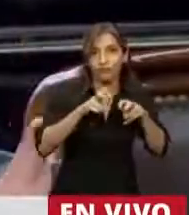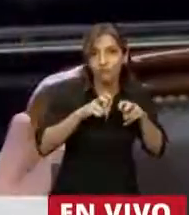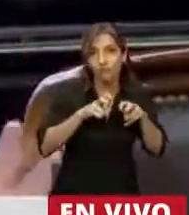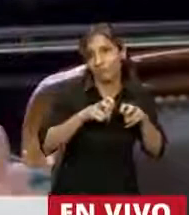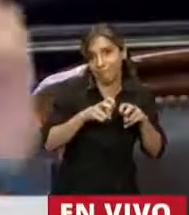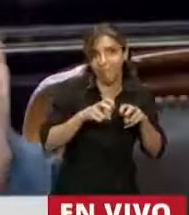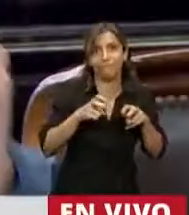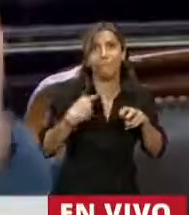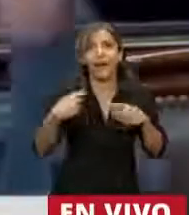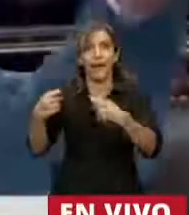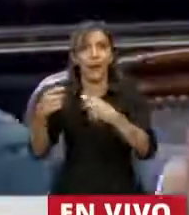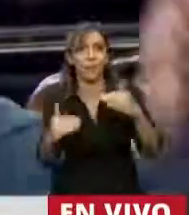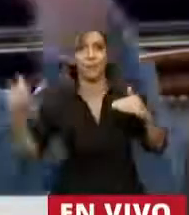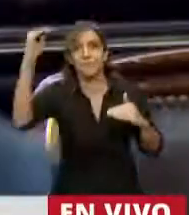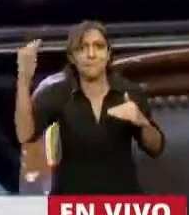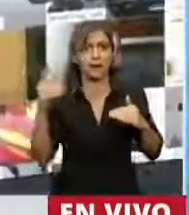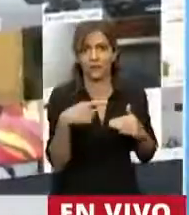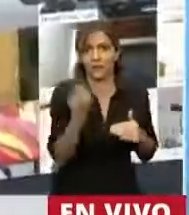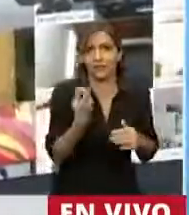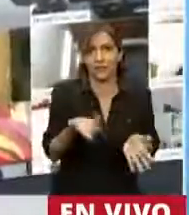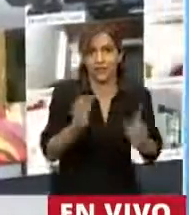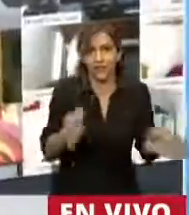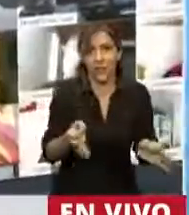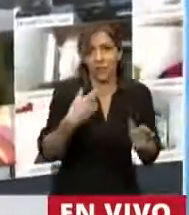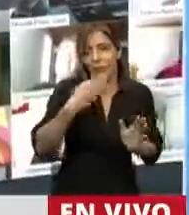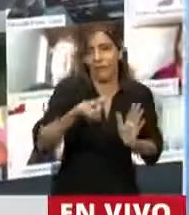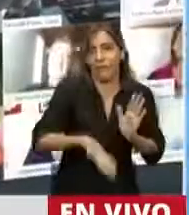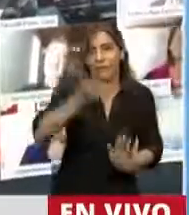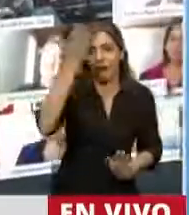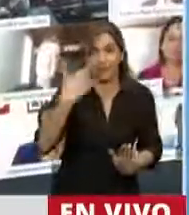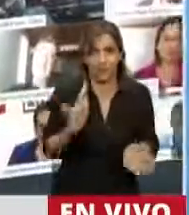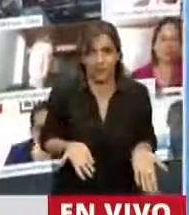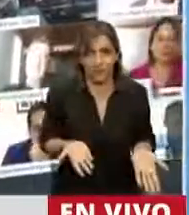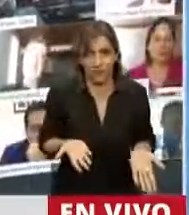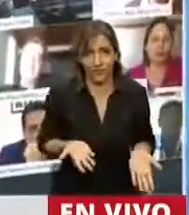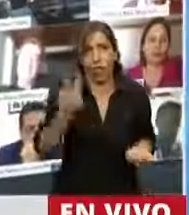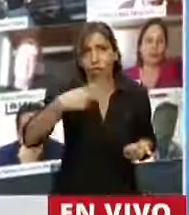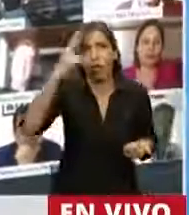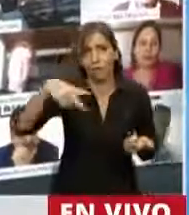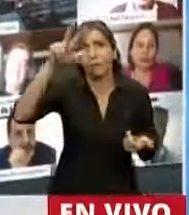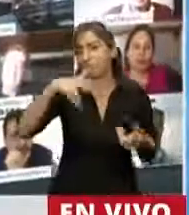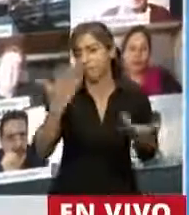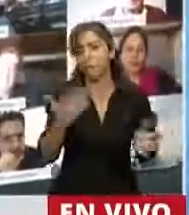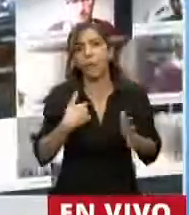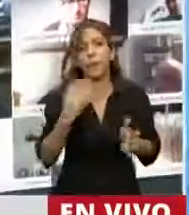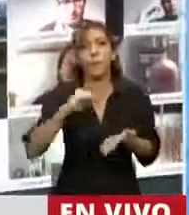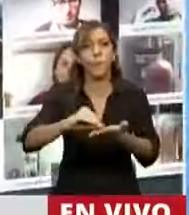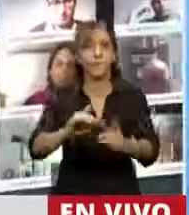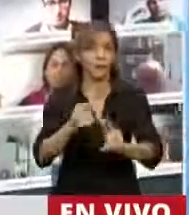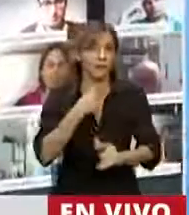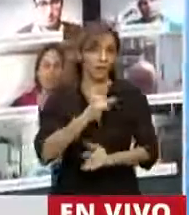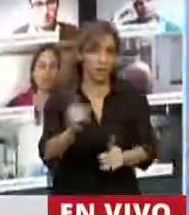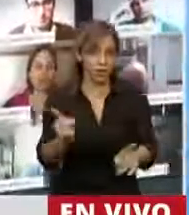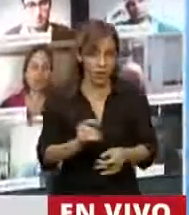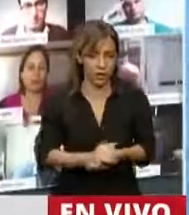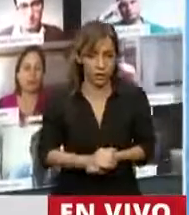una política antiinflacionaria y el resultado es que se duplica la inflación. Entonces podría seguir con muchos ejemplos, pero no quiero ocupar toda la intervención con esto. Creo que es